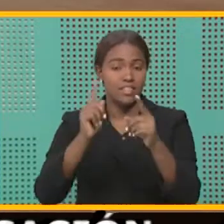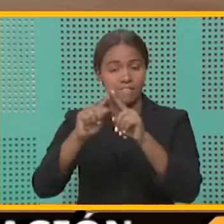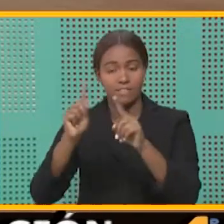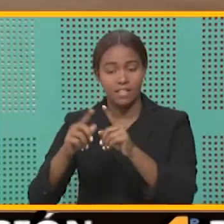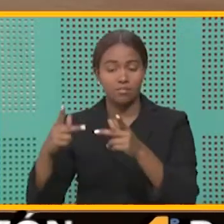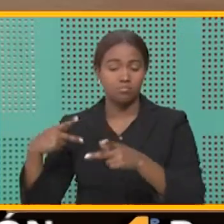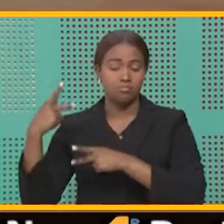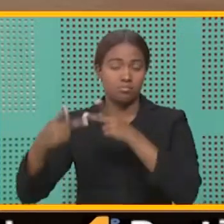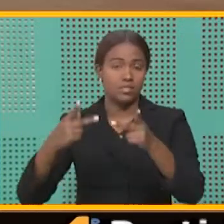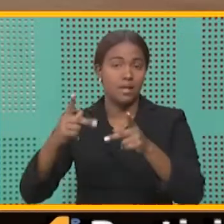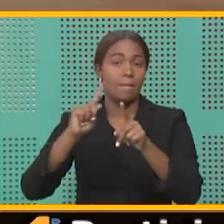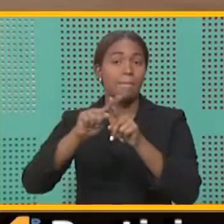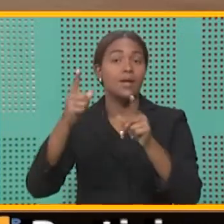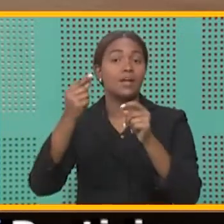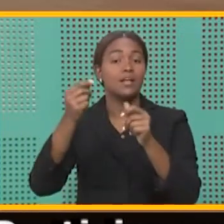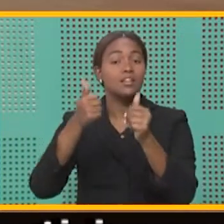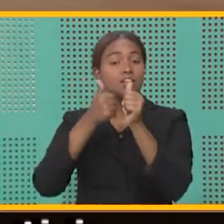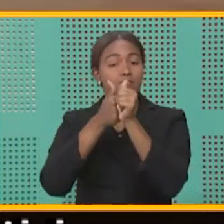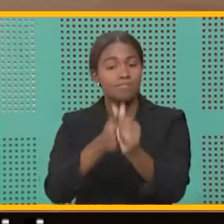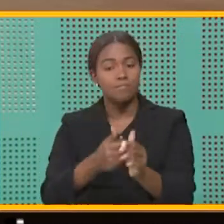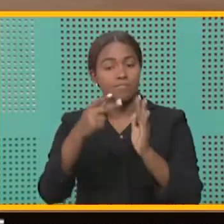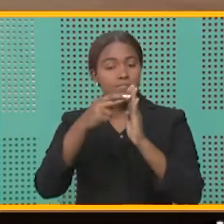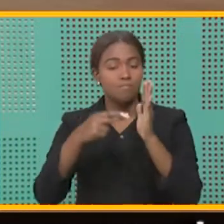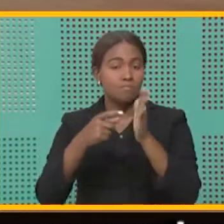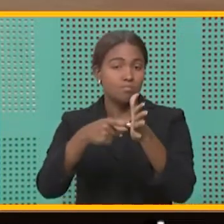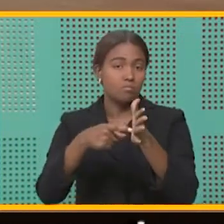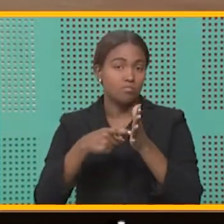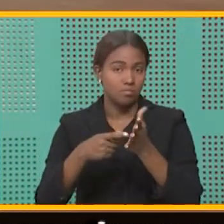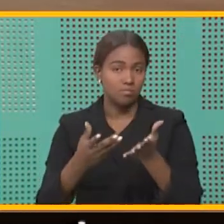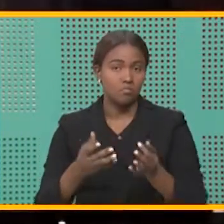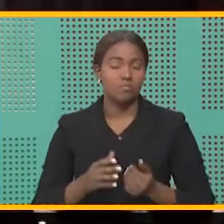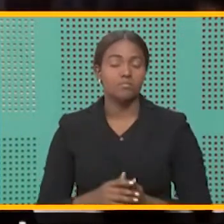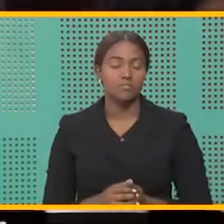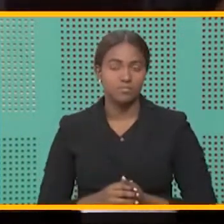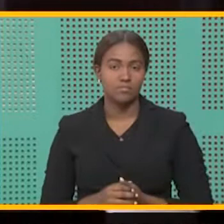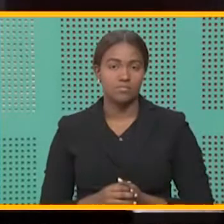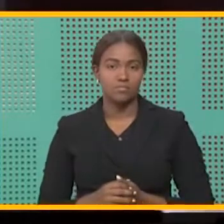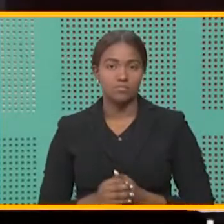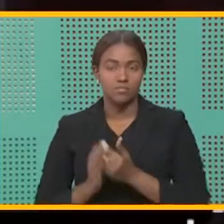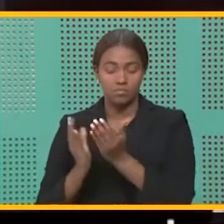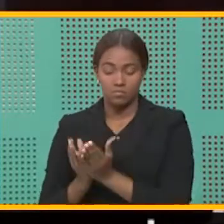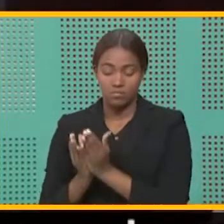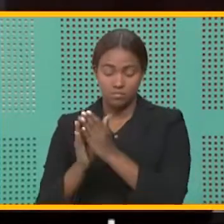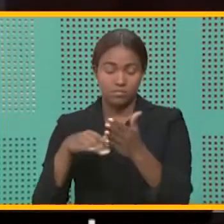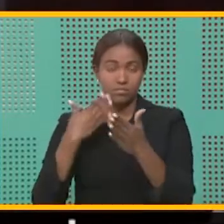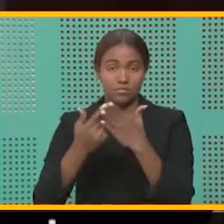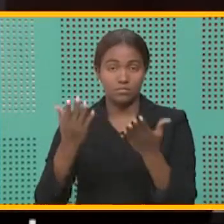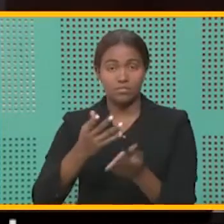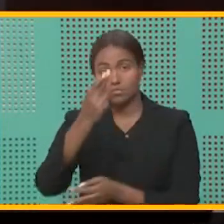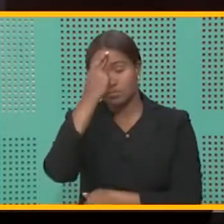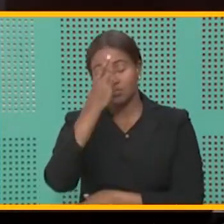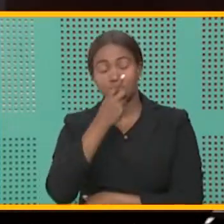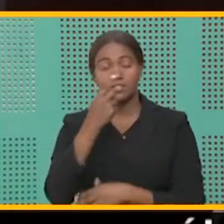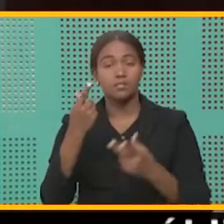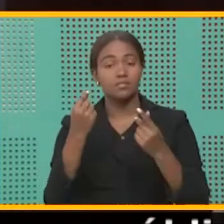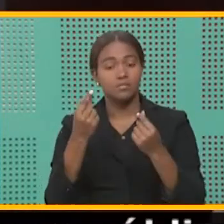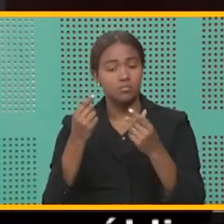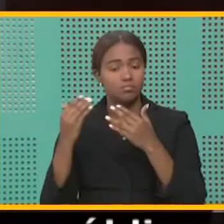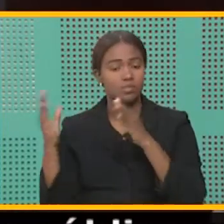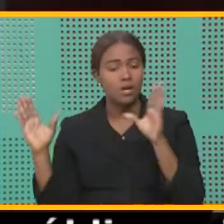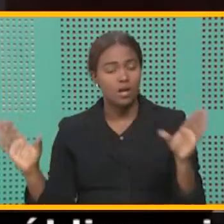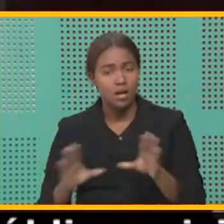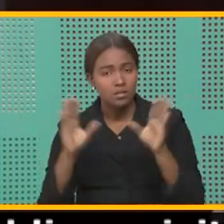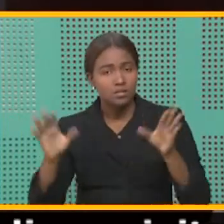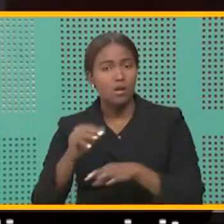turísticos, pero adoptando todas las medidas requeridas. Los puertos de la República Dominicana estamos reforzando todos los días